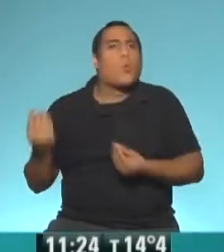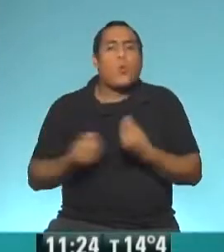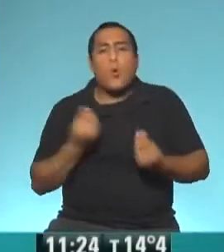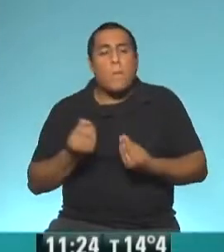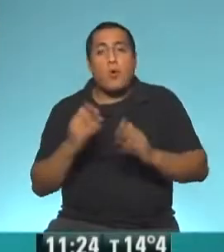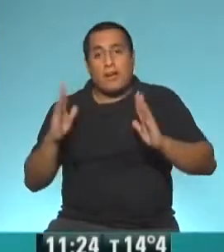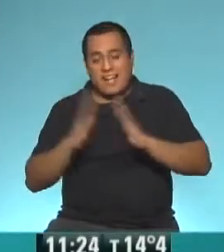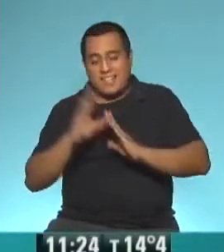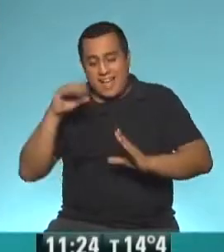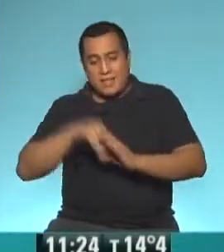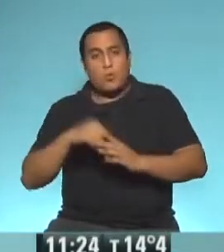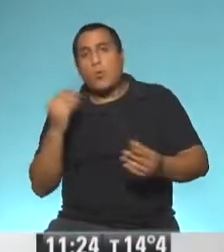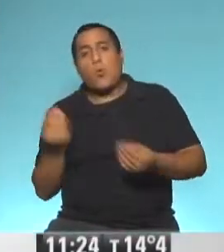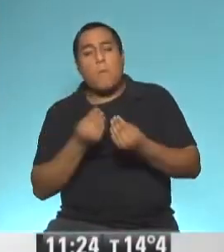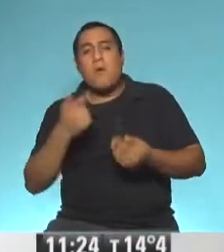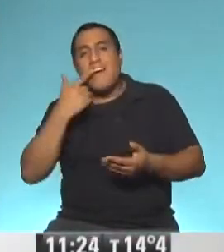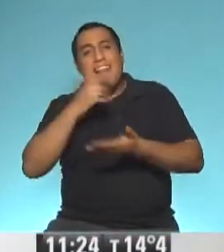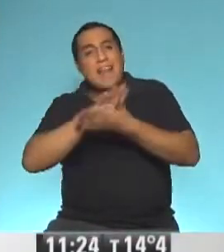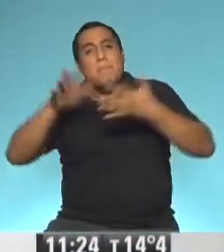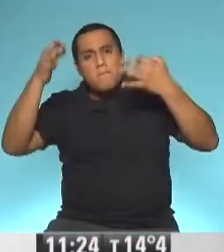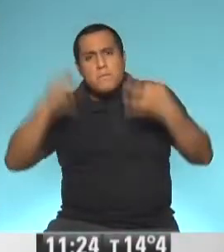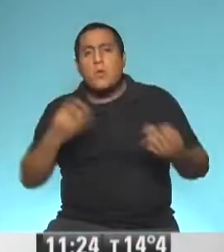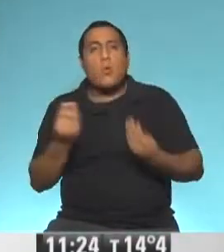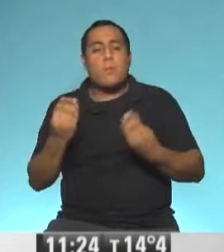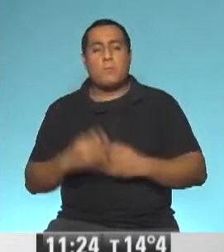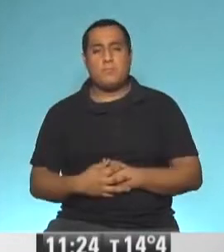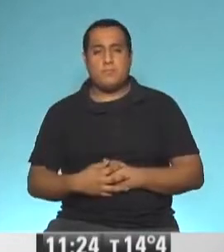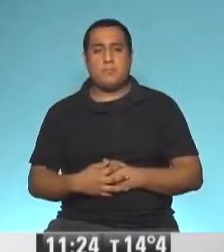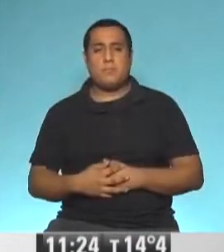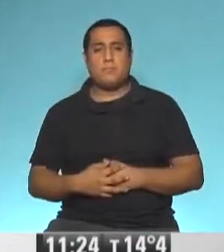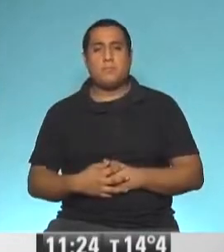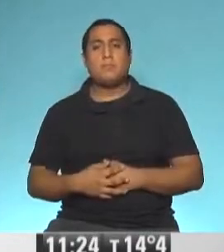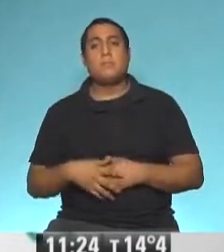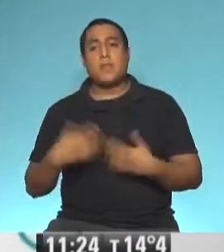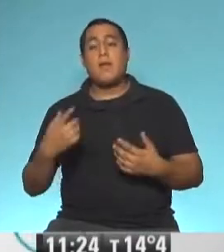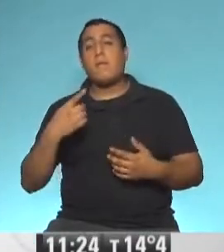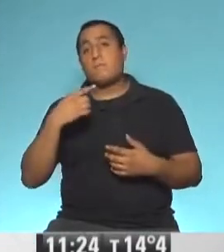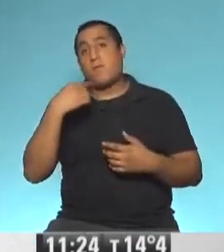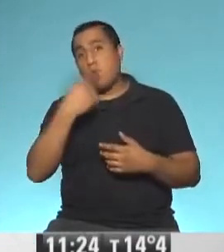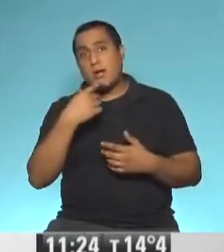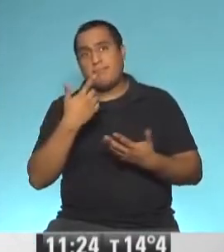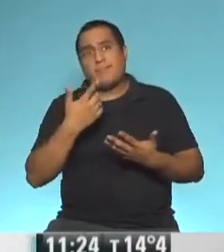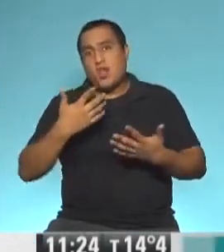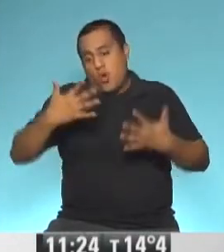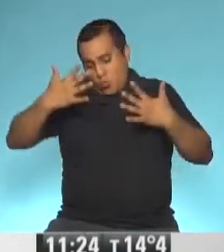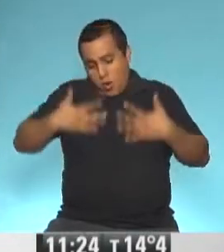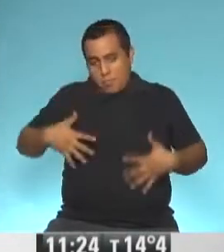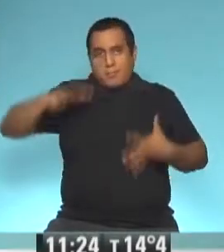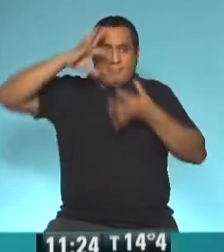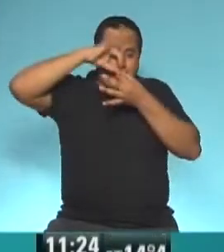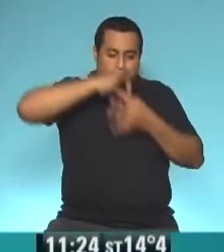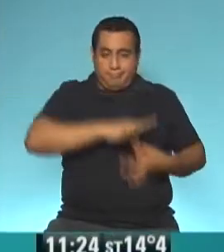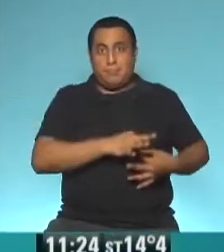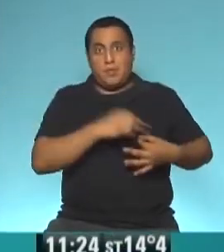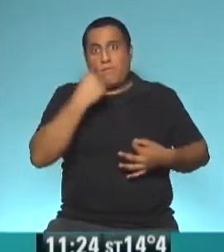para poder colaborar con que esto suceda? A ver, para que entendamos, la boca es parte del cuerpo, está todo integrado. Y